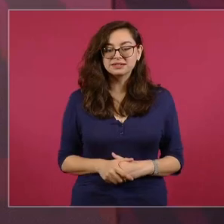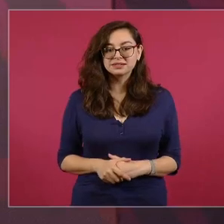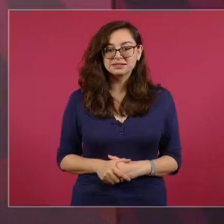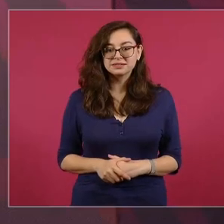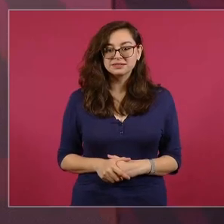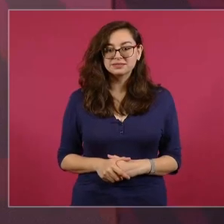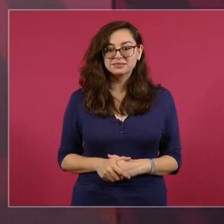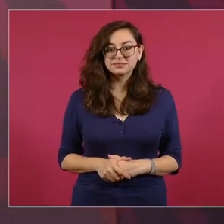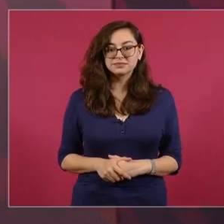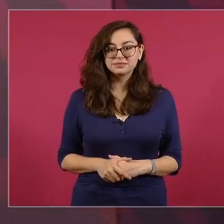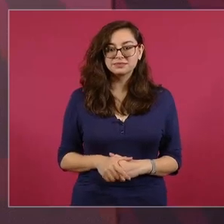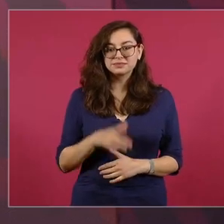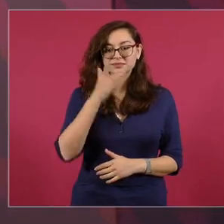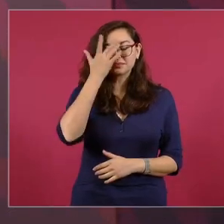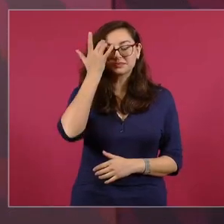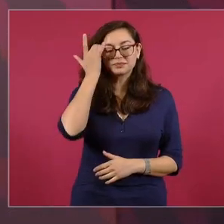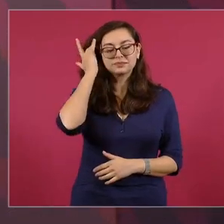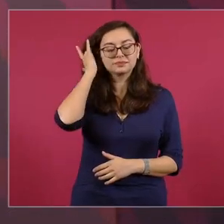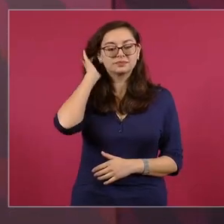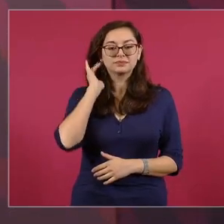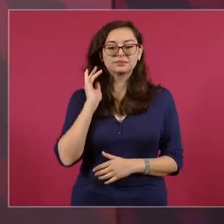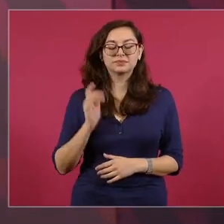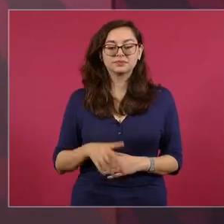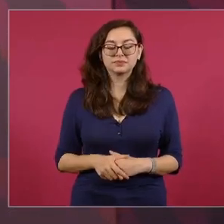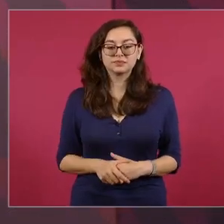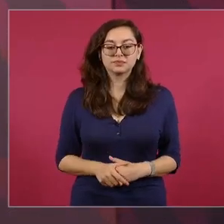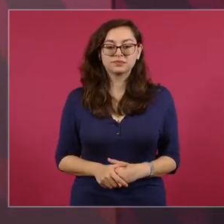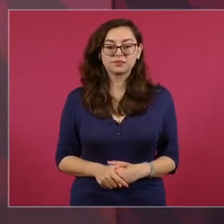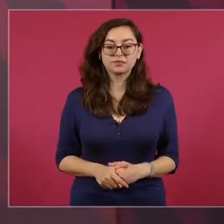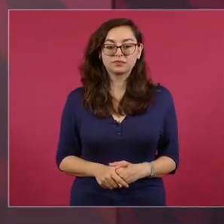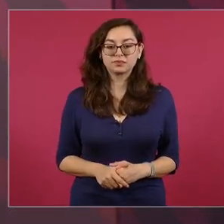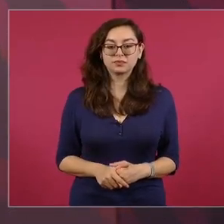A lo mejor es porque